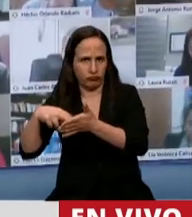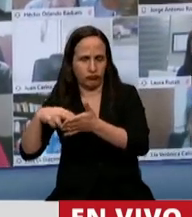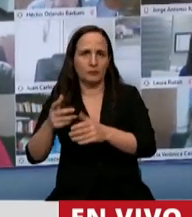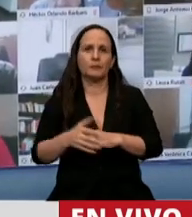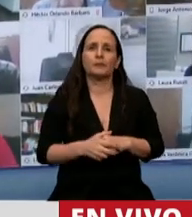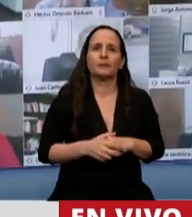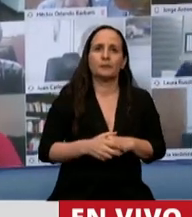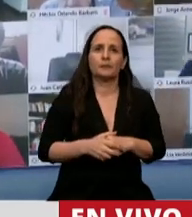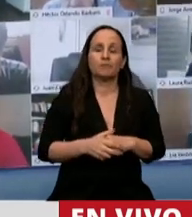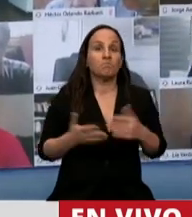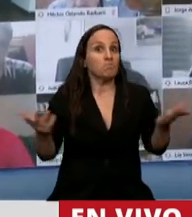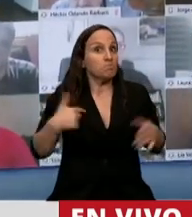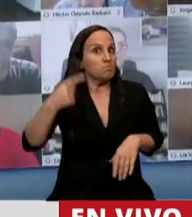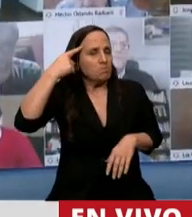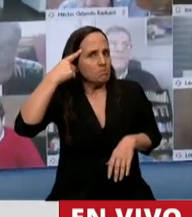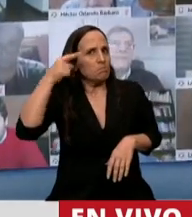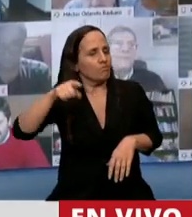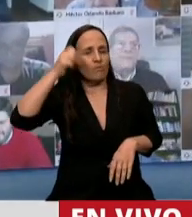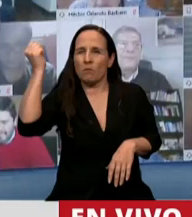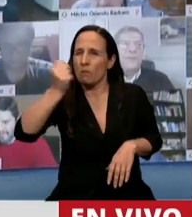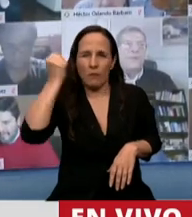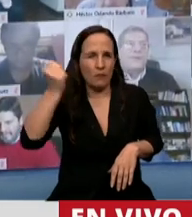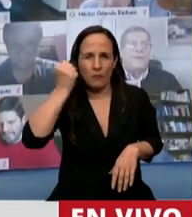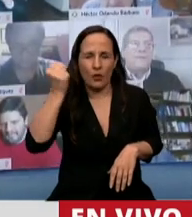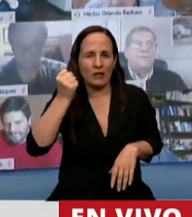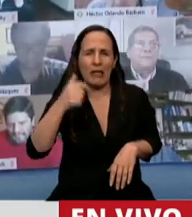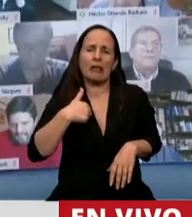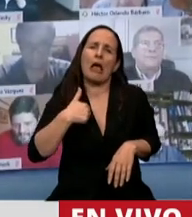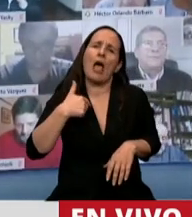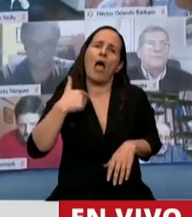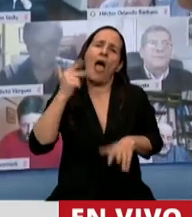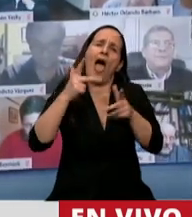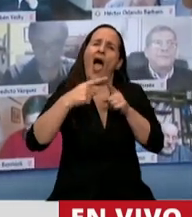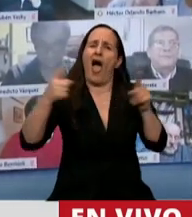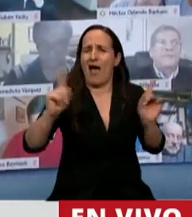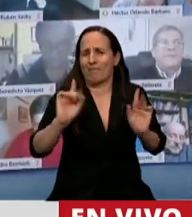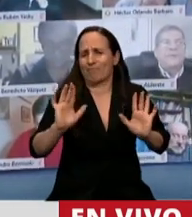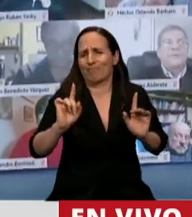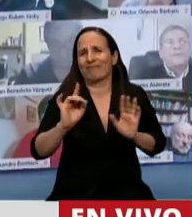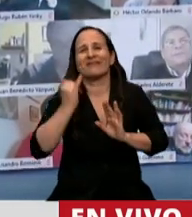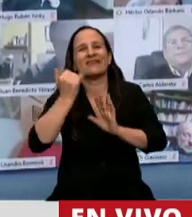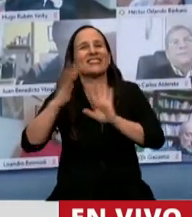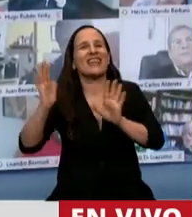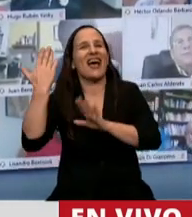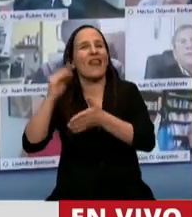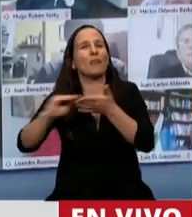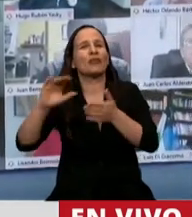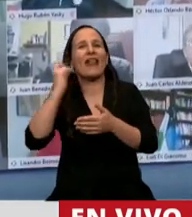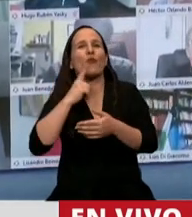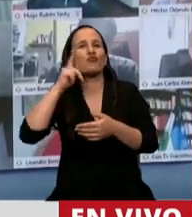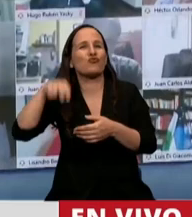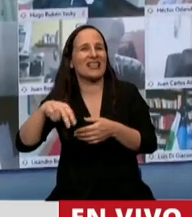Creo que es importante señalar, no voy a abundar porque ya lo hizo la diputada Austin muy bien,